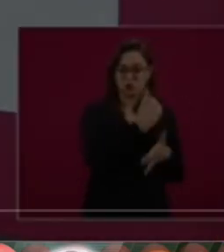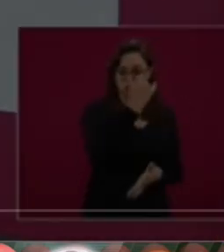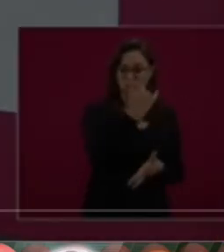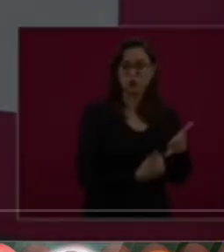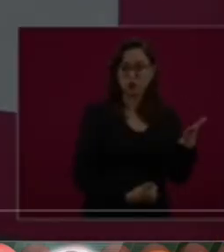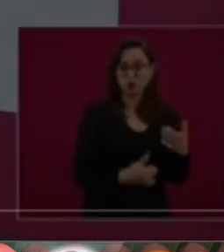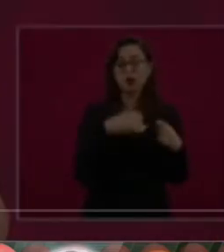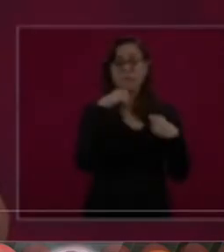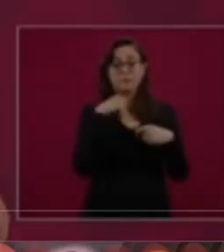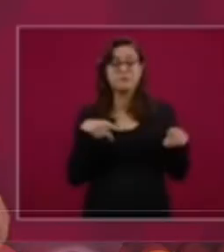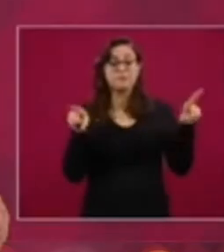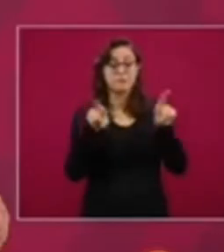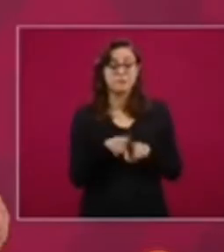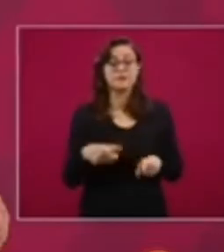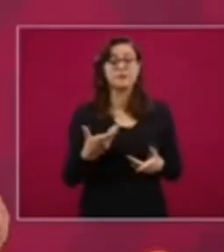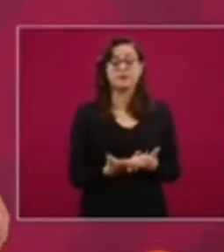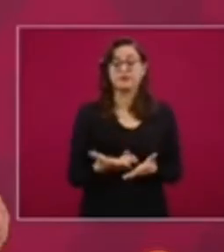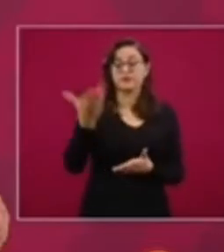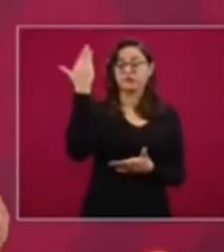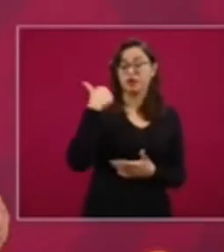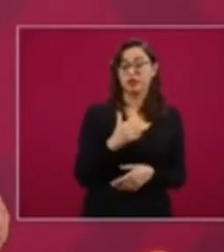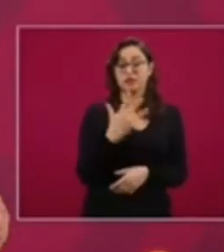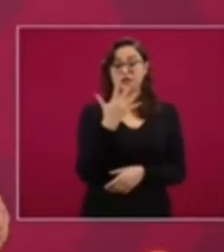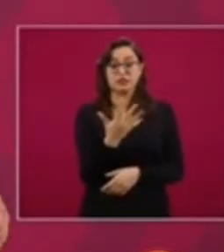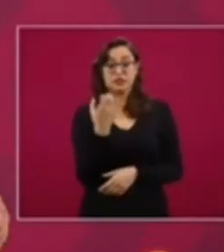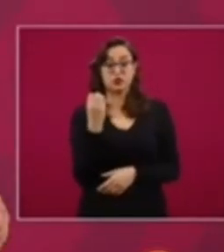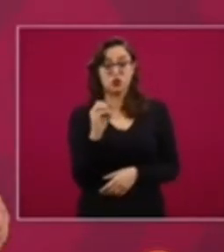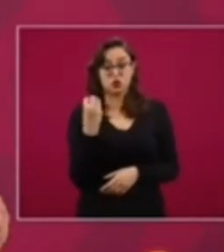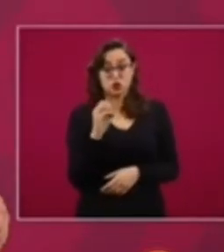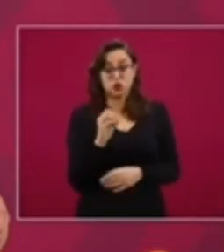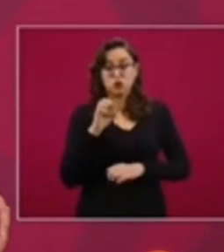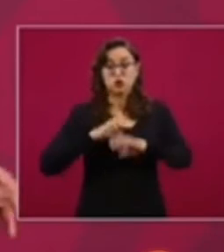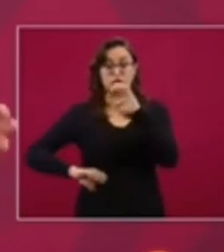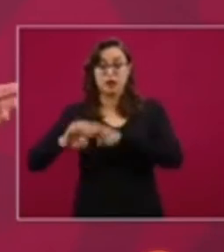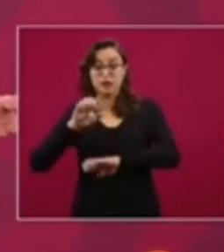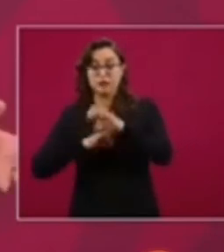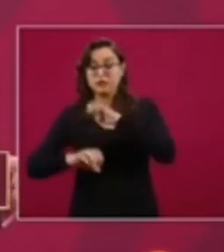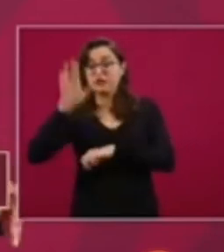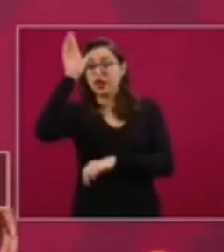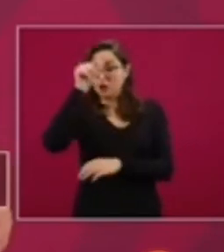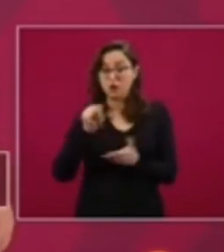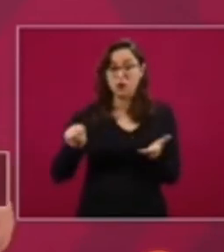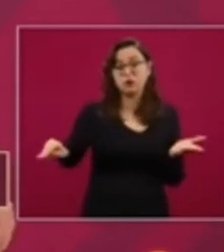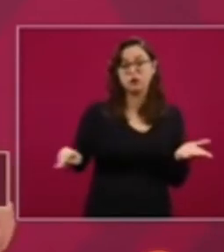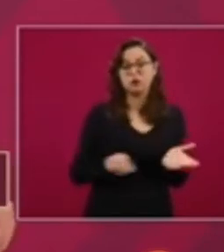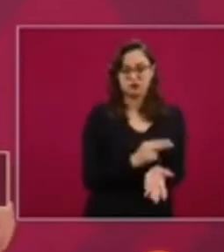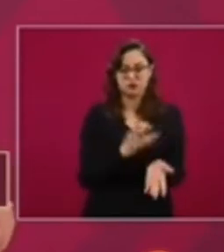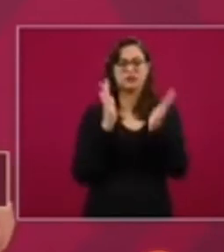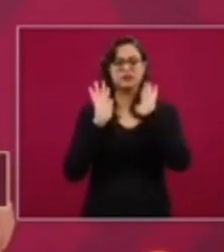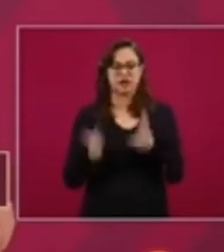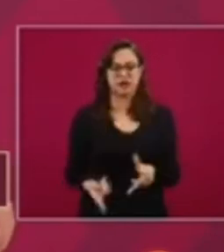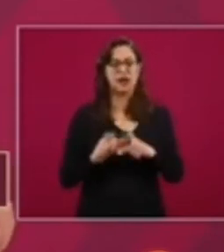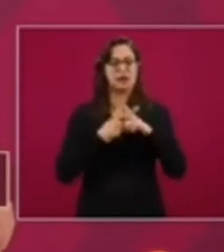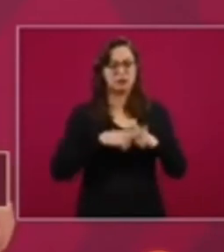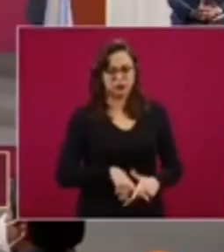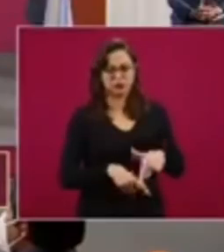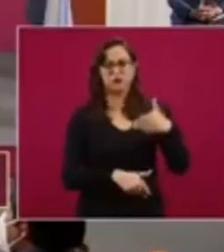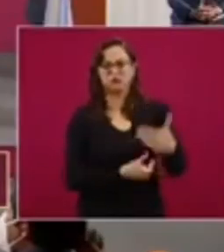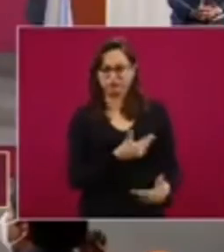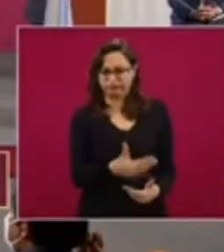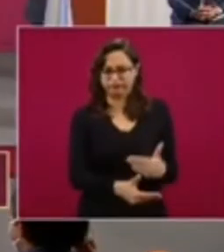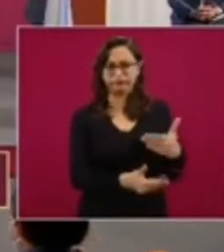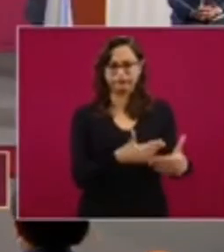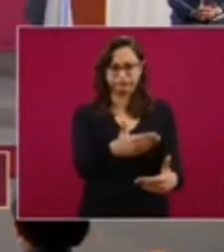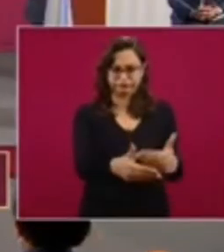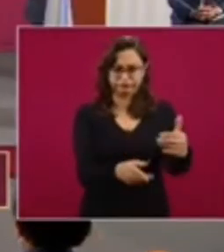Hermano, por el señor presidente, el 5 de octubre con la parte empresarial se está implementando y llevando a cabo. No